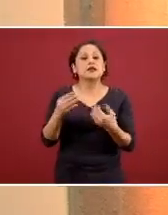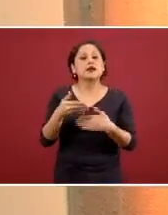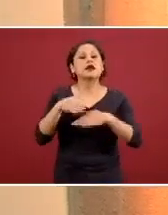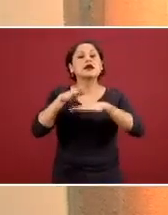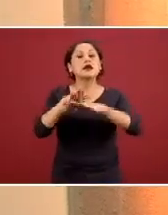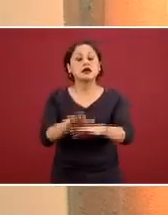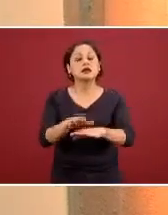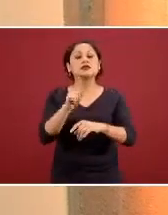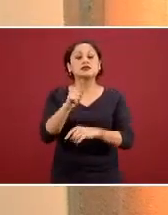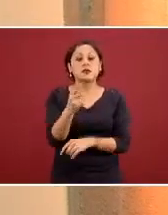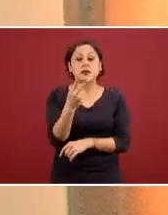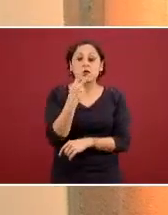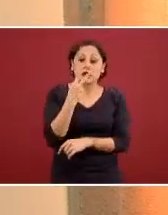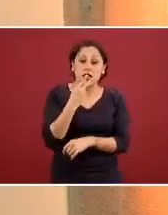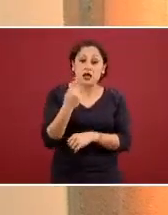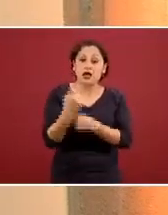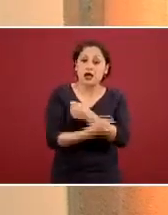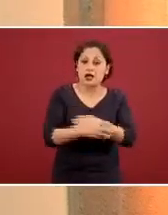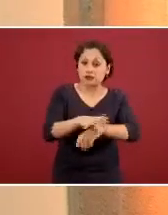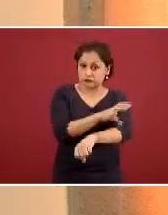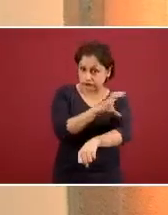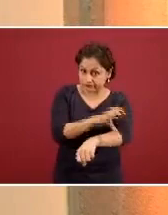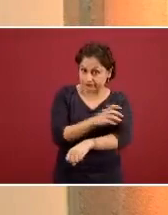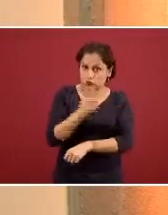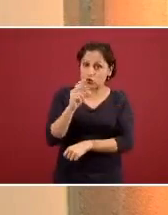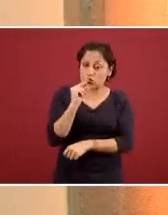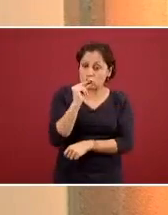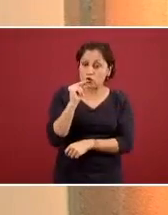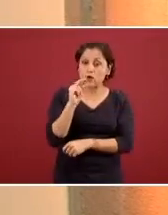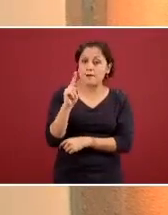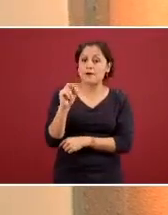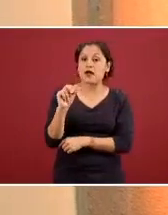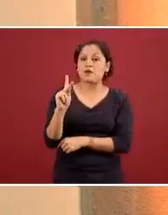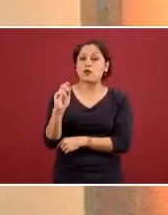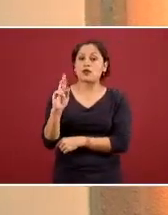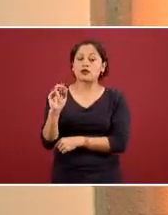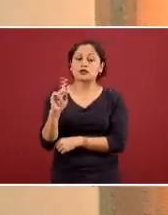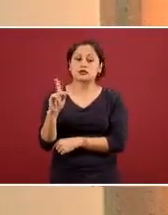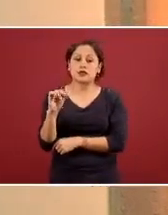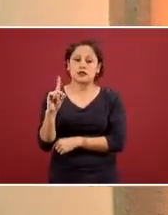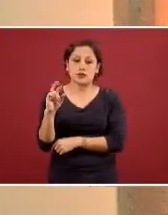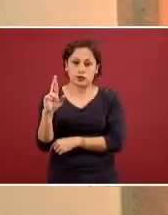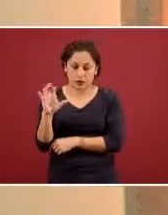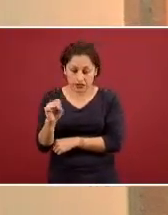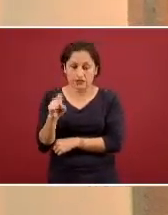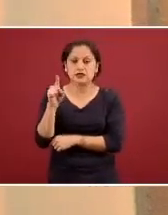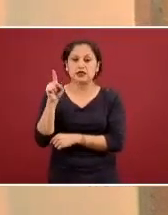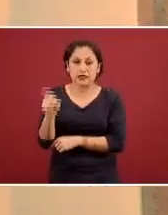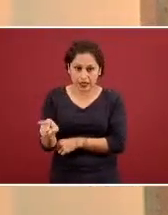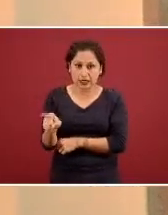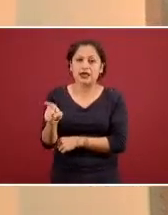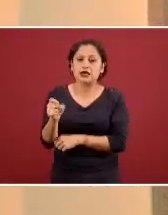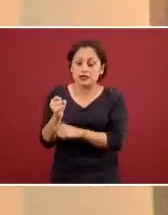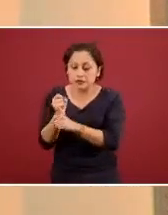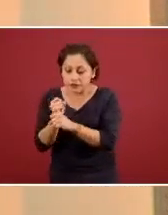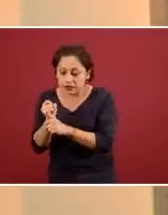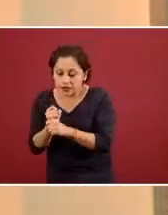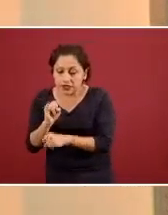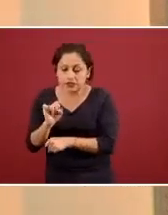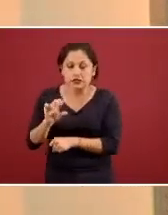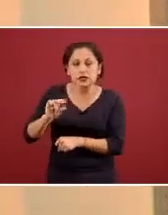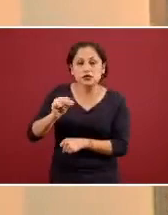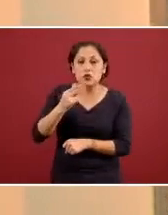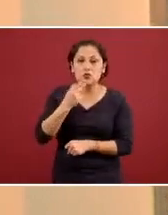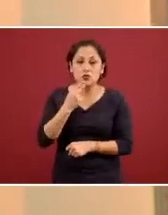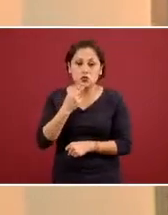administración de tabaco y el día de hoy es muy importante saber que hasta que no tengamos evidencias adicionales debe de considerarse